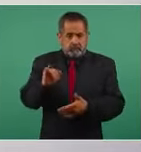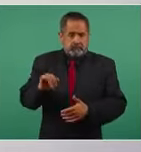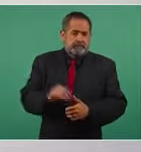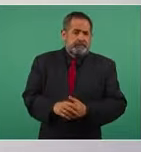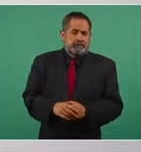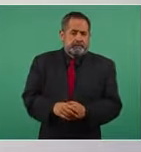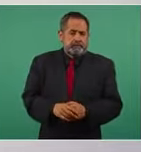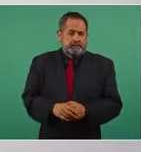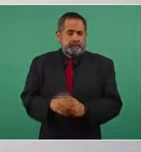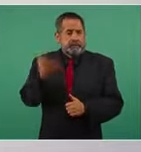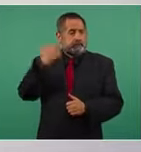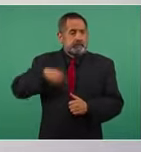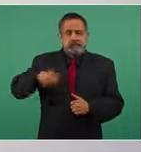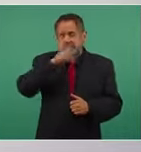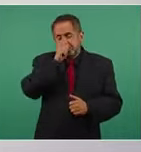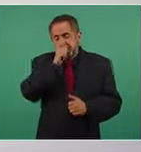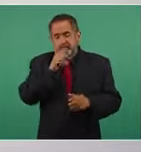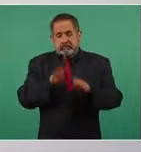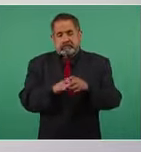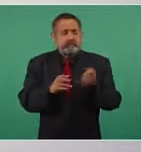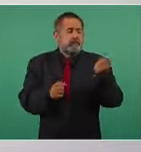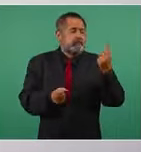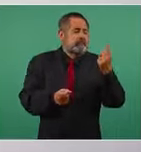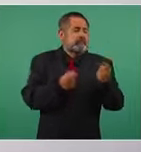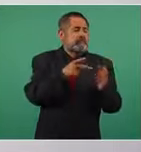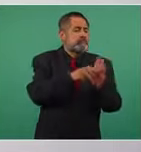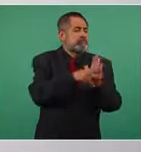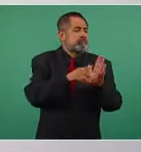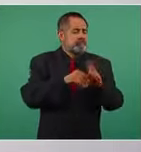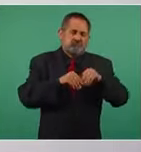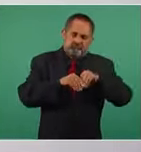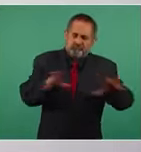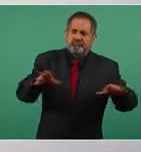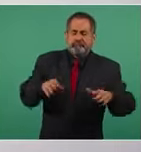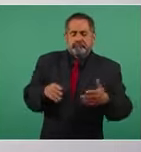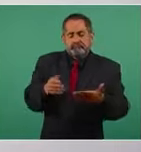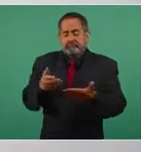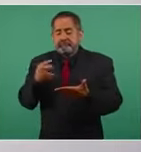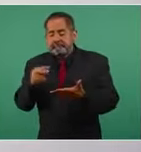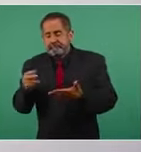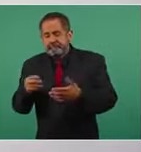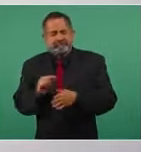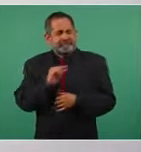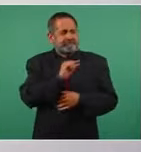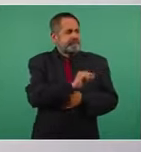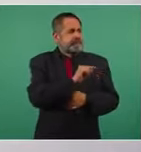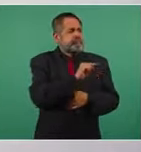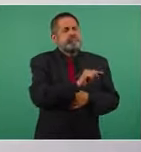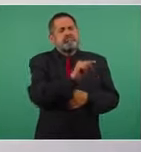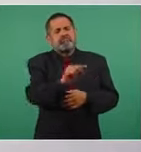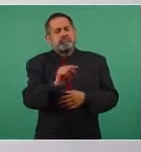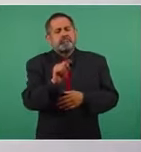todo se callaba eran muy pocos los medios que informaban muy pocos